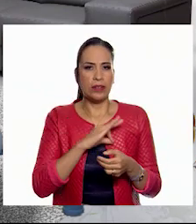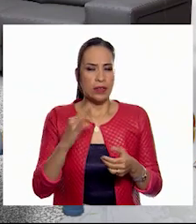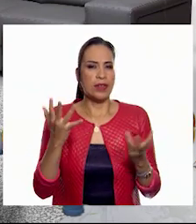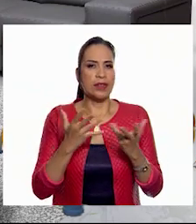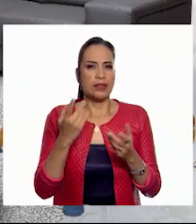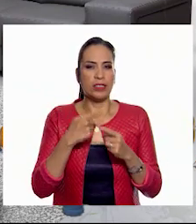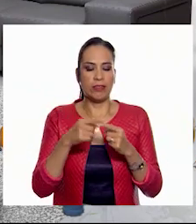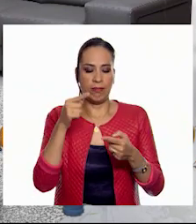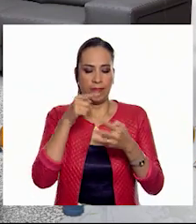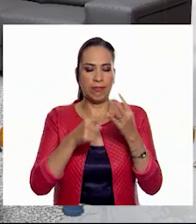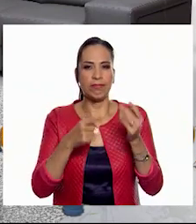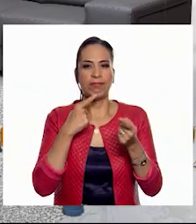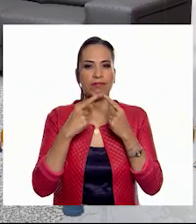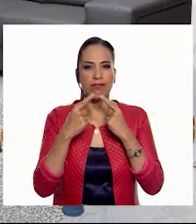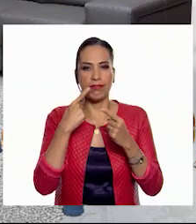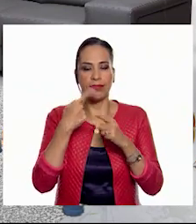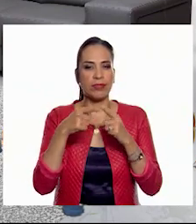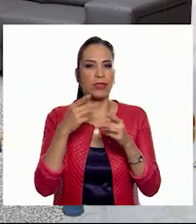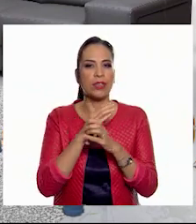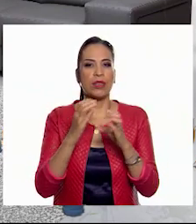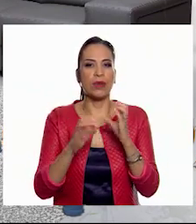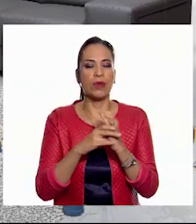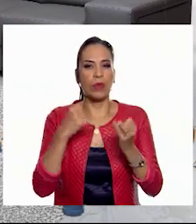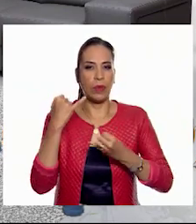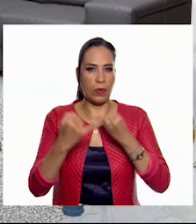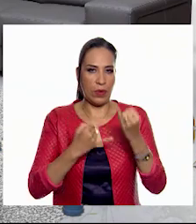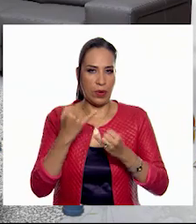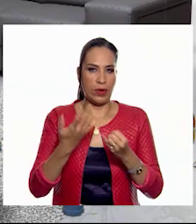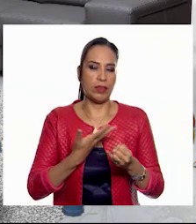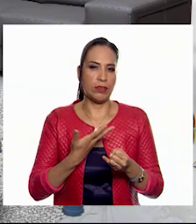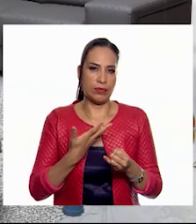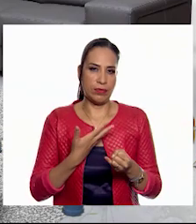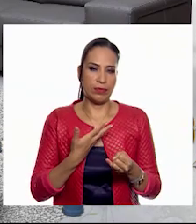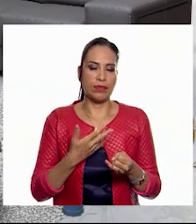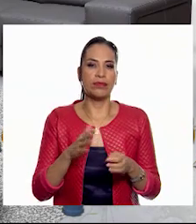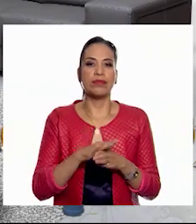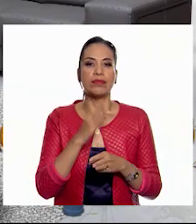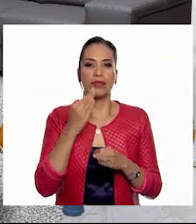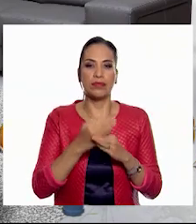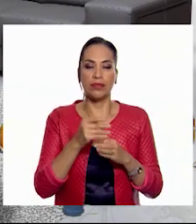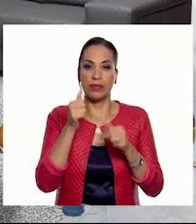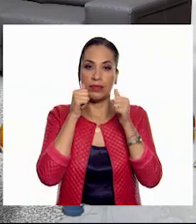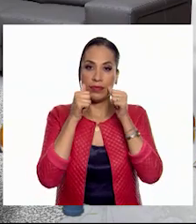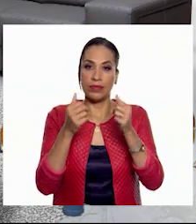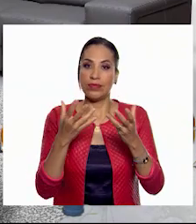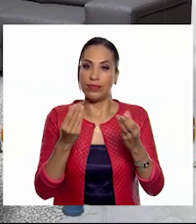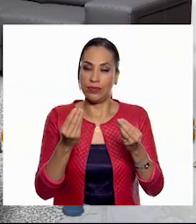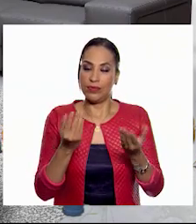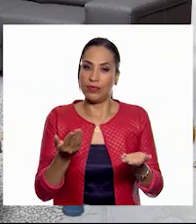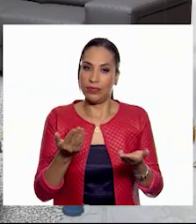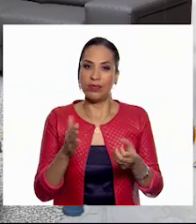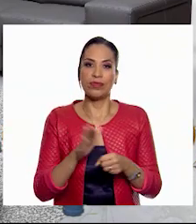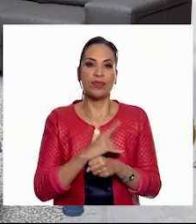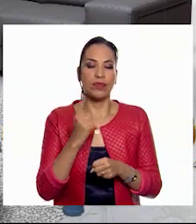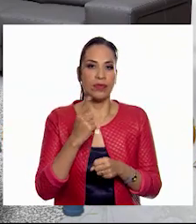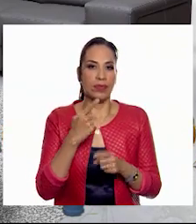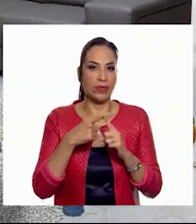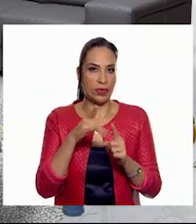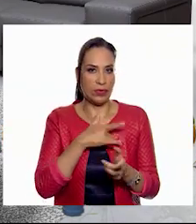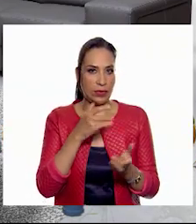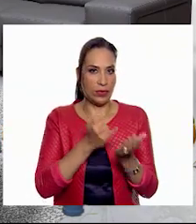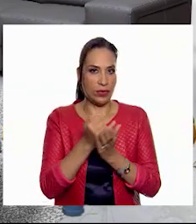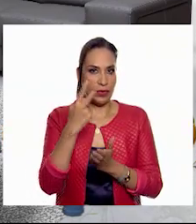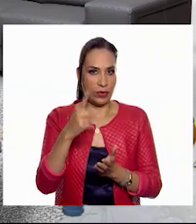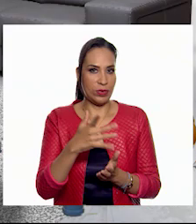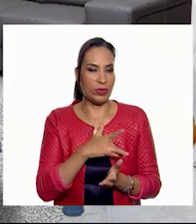diseñaremos estrategias a partir de las situaciones de juego que se presentan. Así que pon mucha atención, porque las decisiones